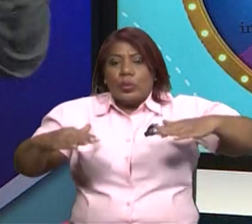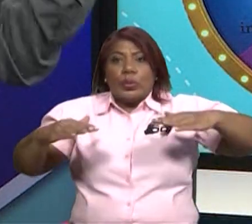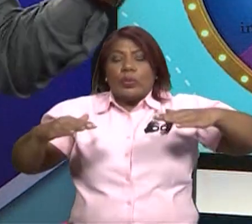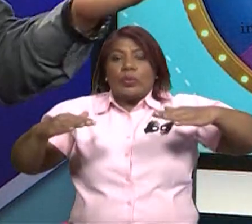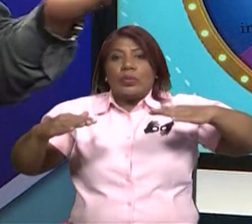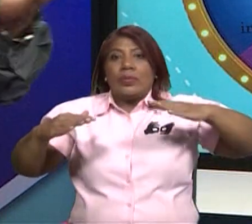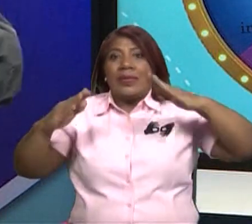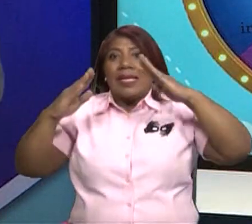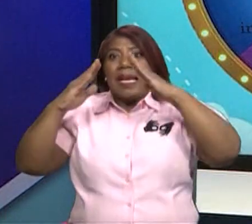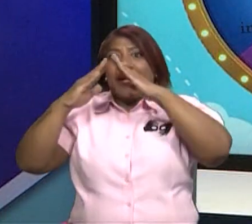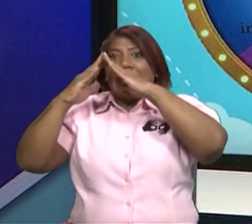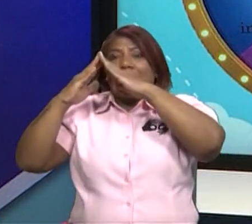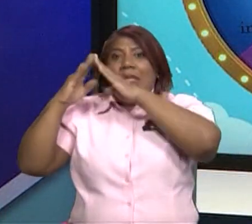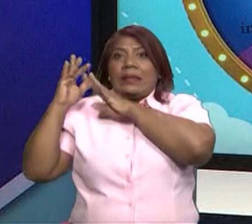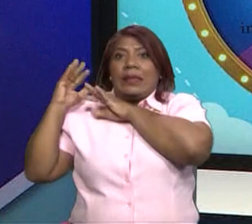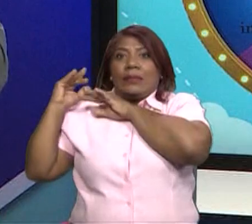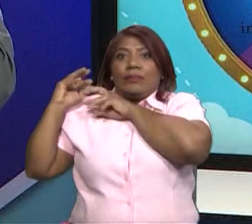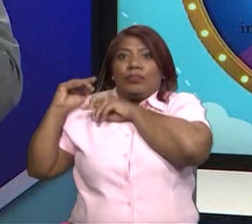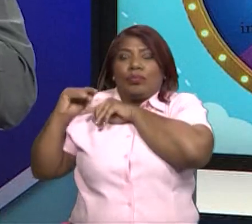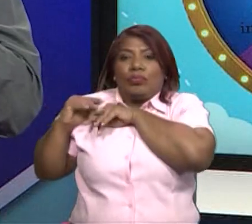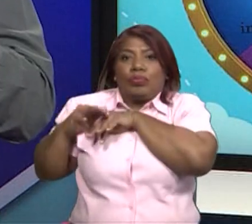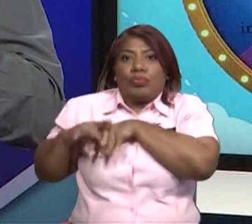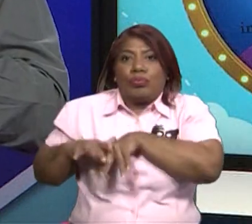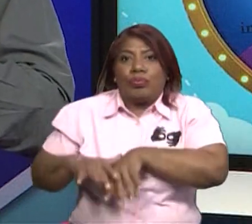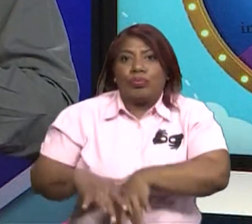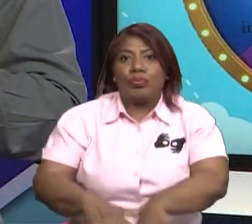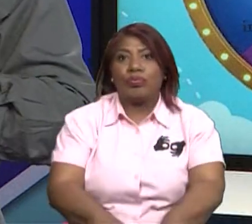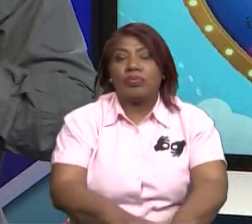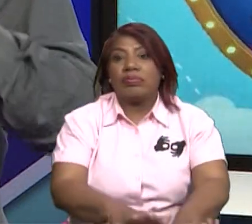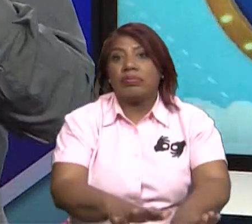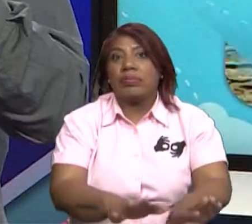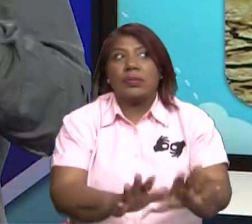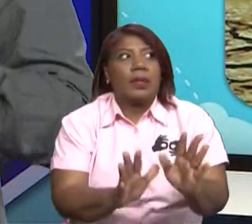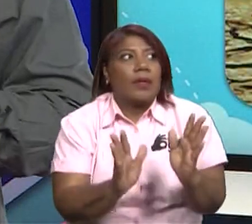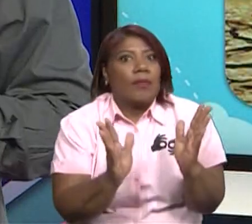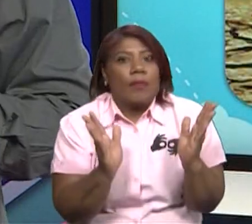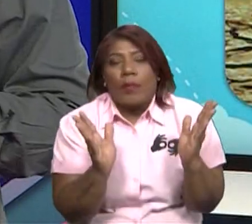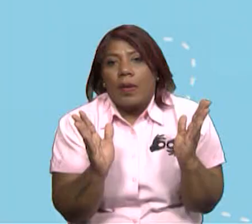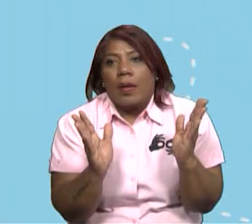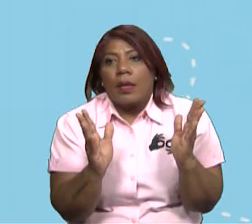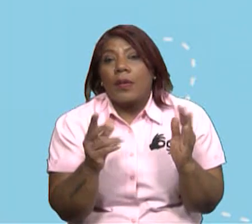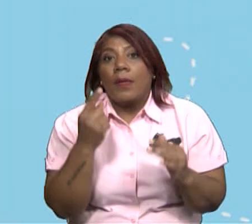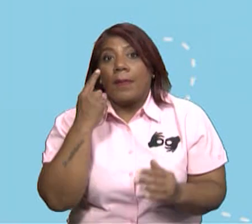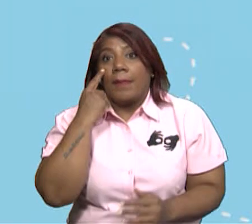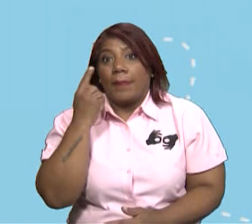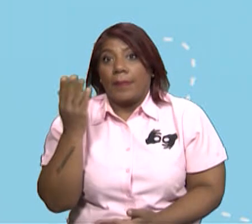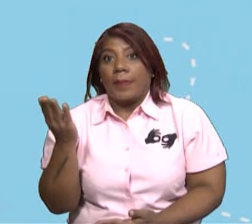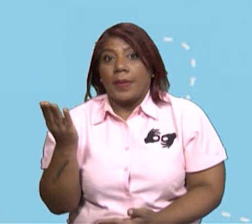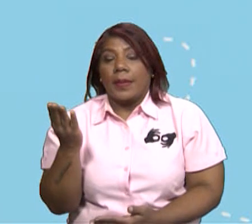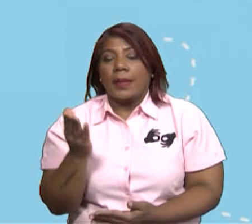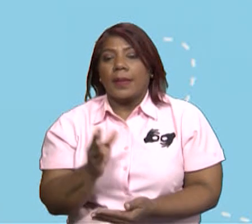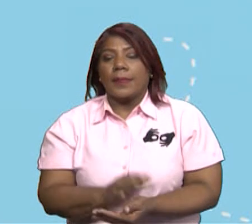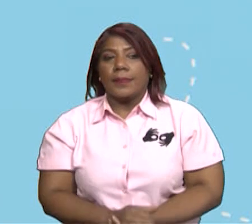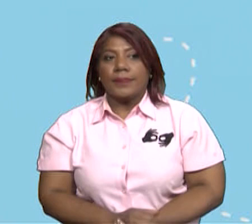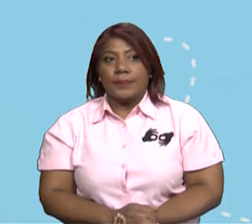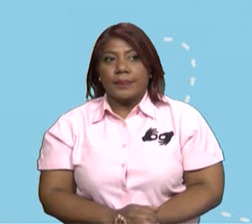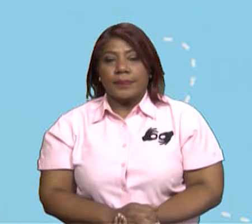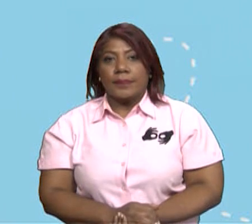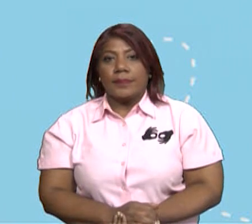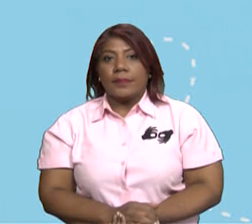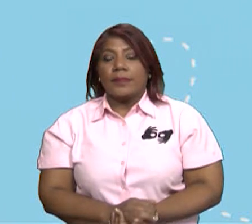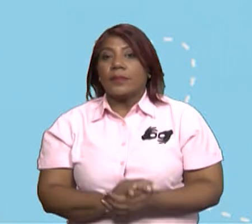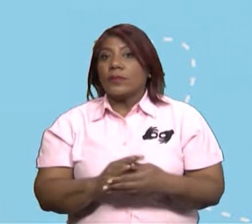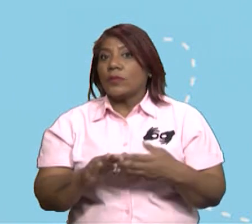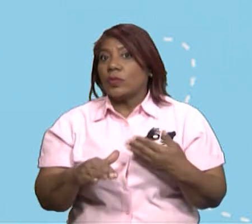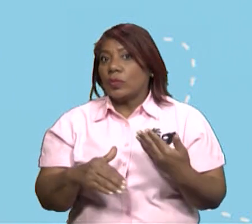que antes. Y eso va con nosotros. Mira en pantalla lo que podemos leer. El calentamiento